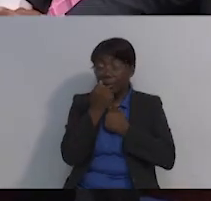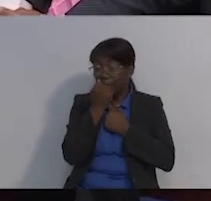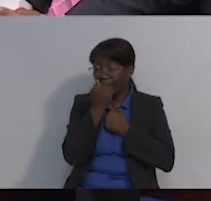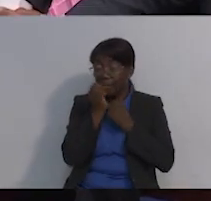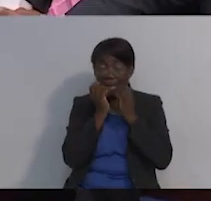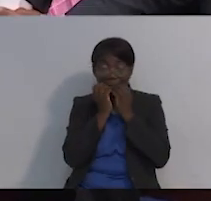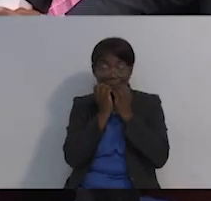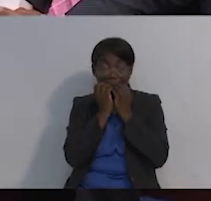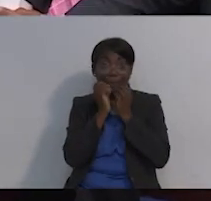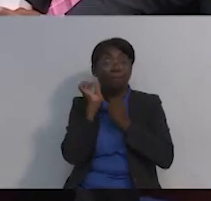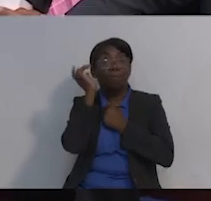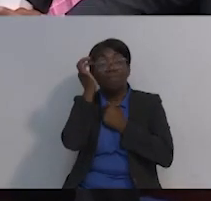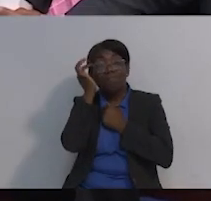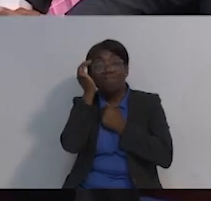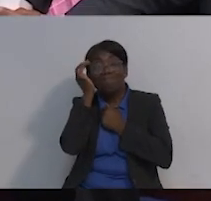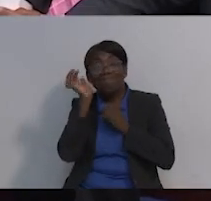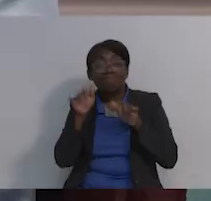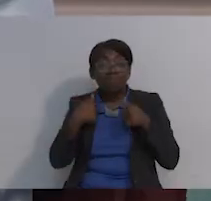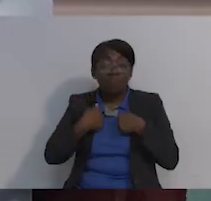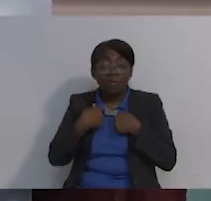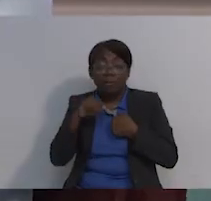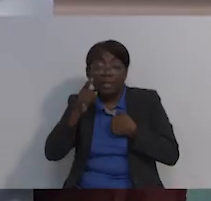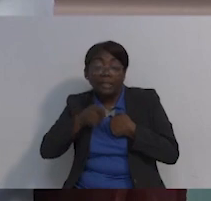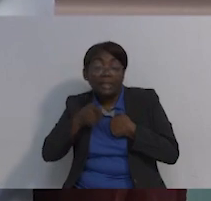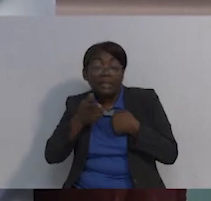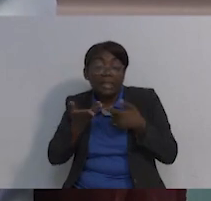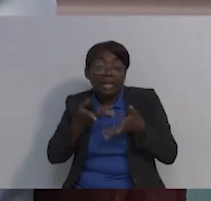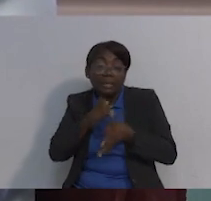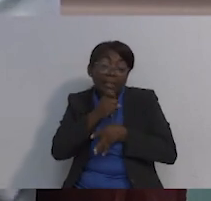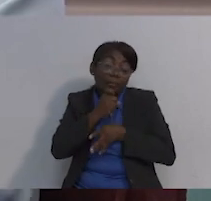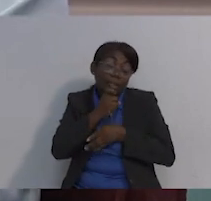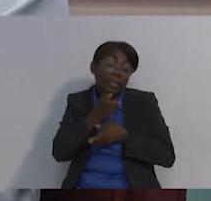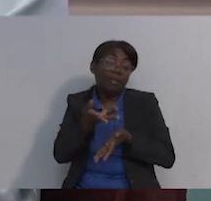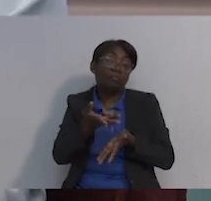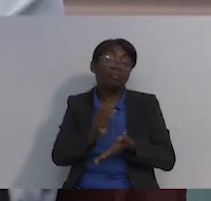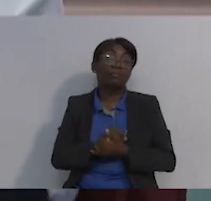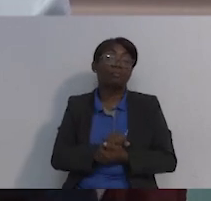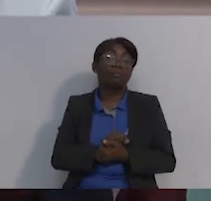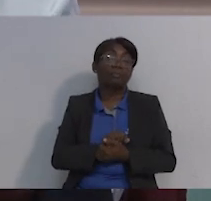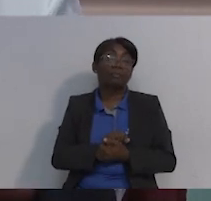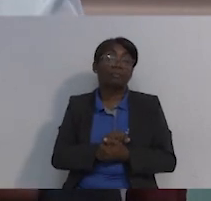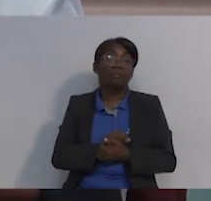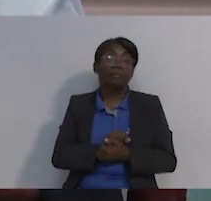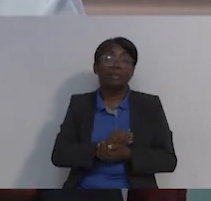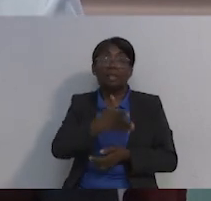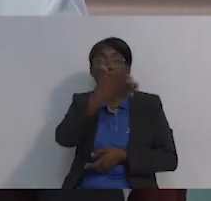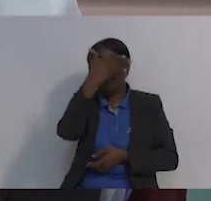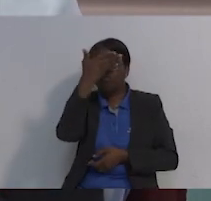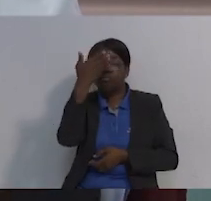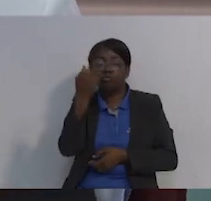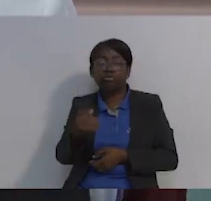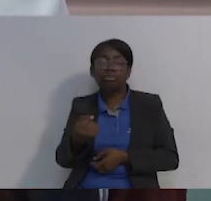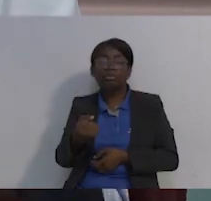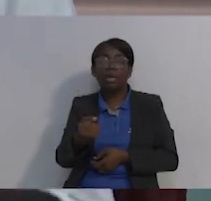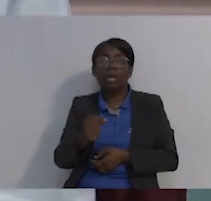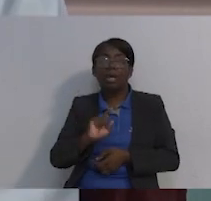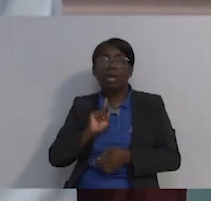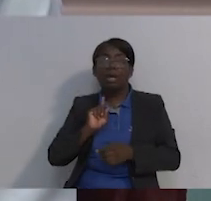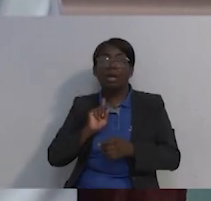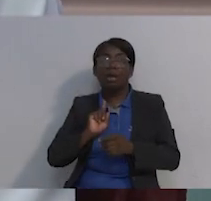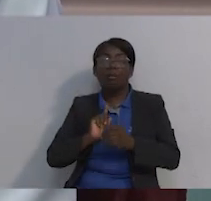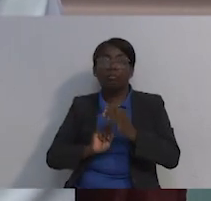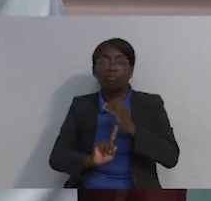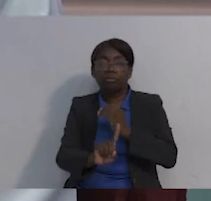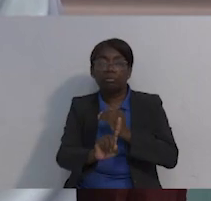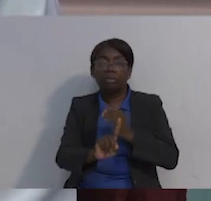las cosas se te olvidan. Entonces, fuiste a la cita, llegaste a tu casa y te acordaste que se te quedaron cinco